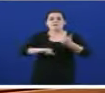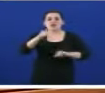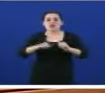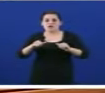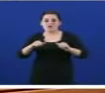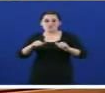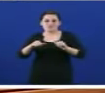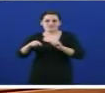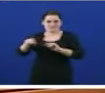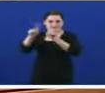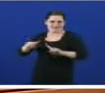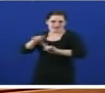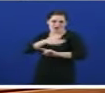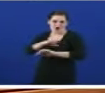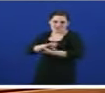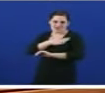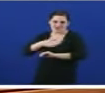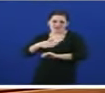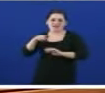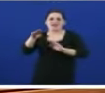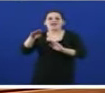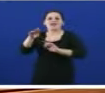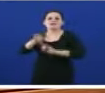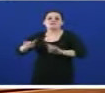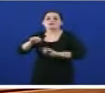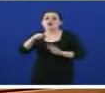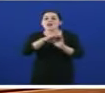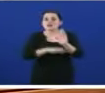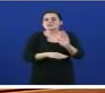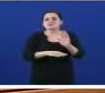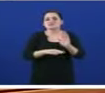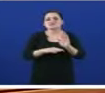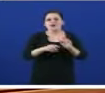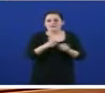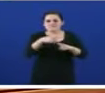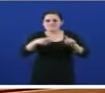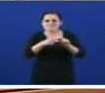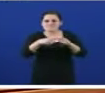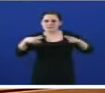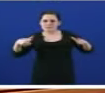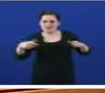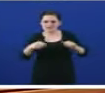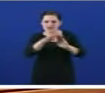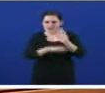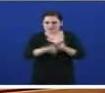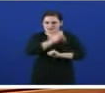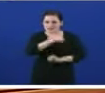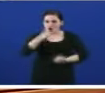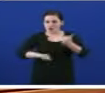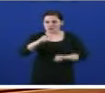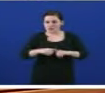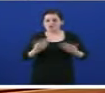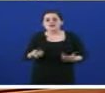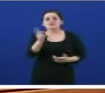incrementouse nos últimos meses en 8,6 días. Que dirá agora cando a lista de espera para as primeiras